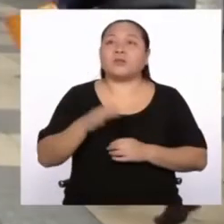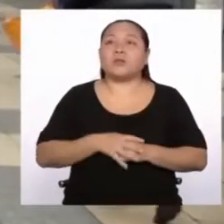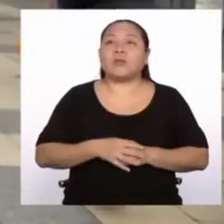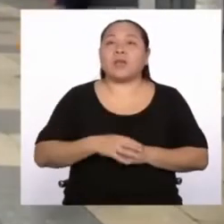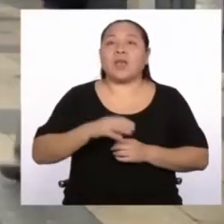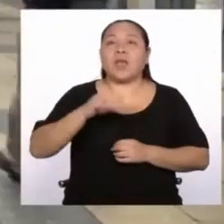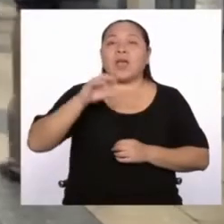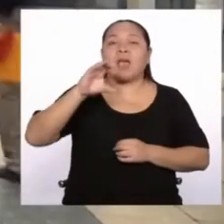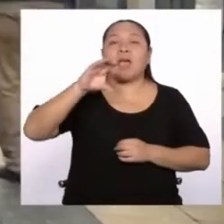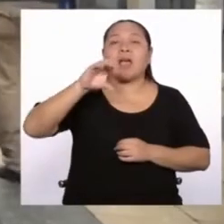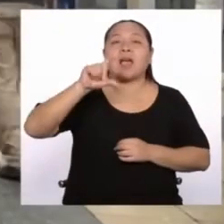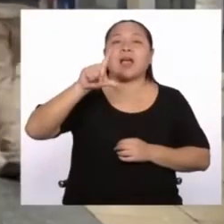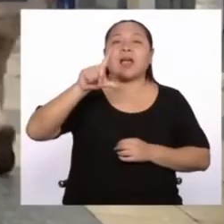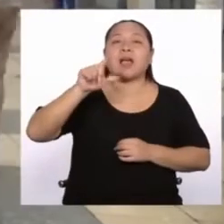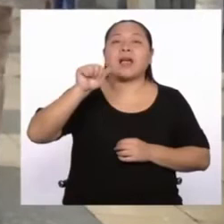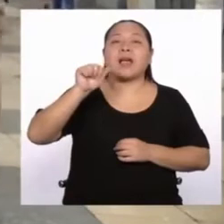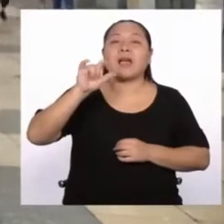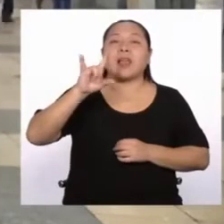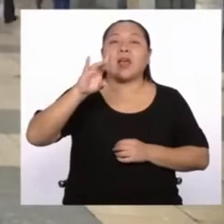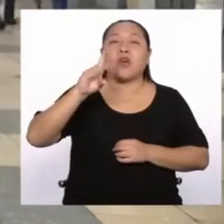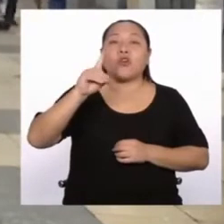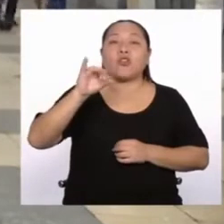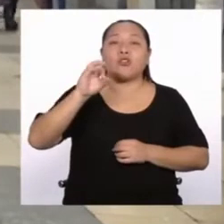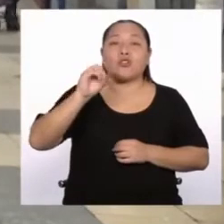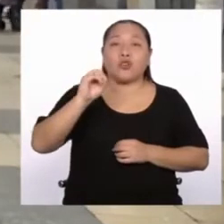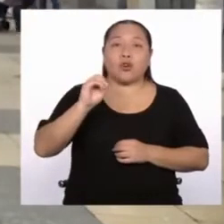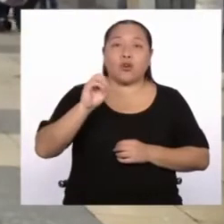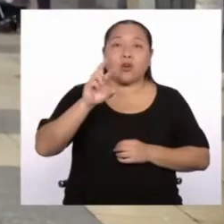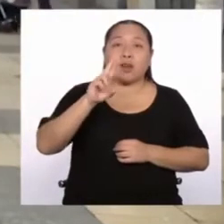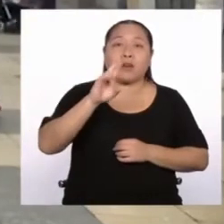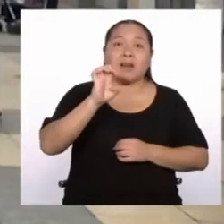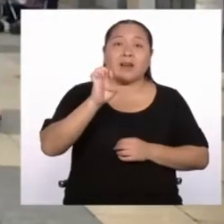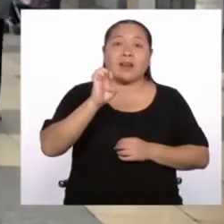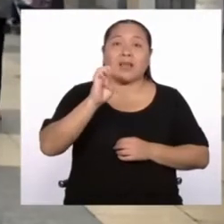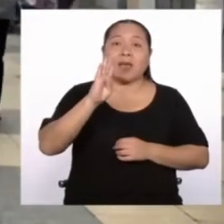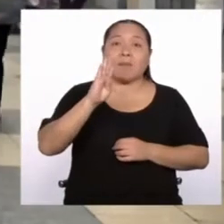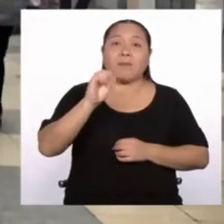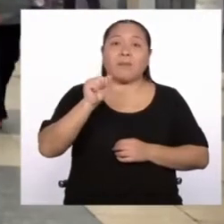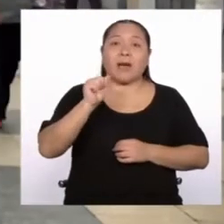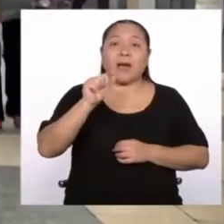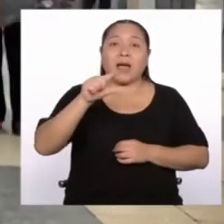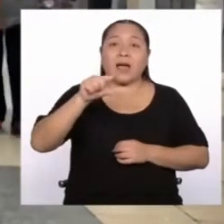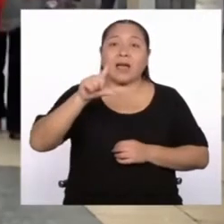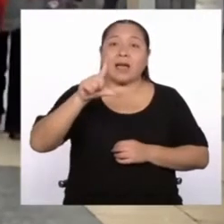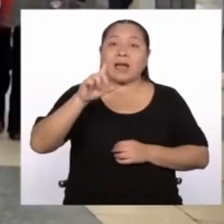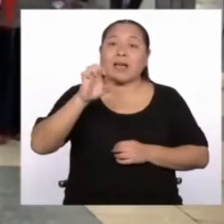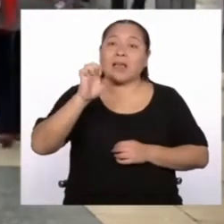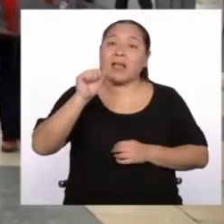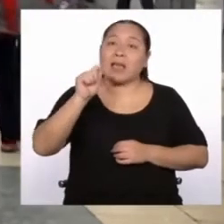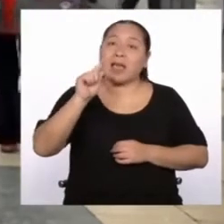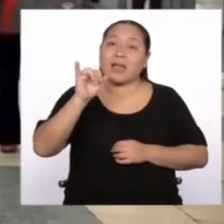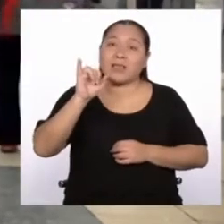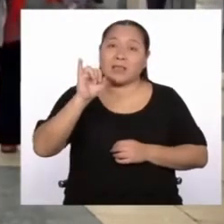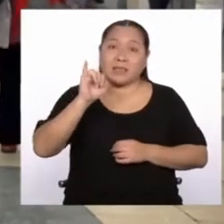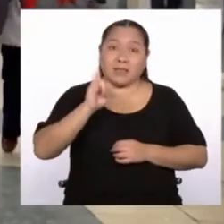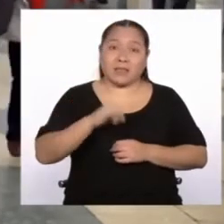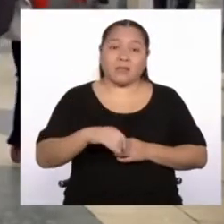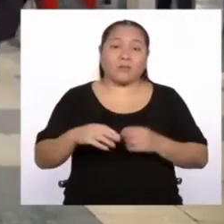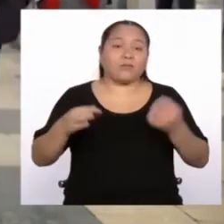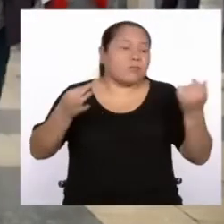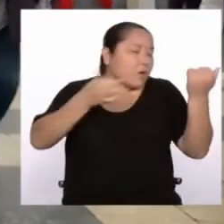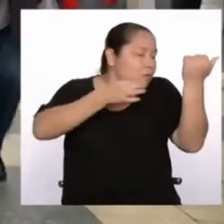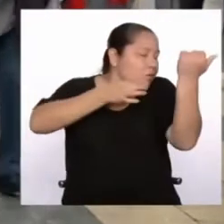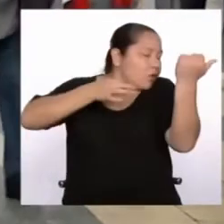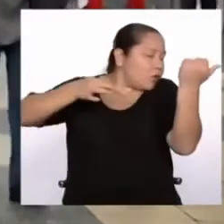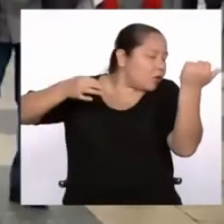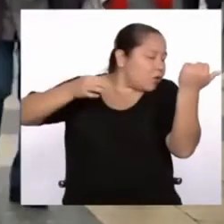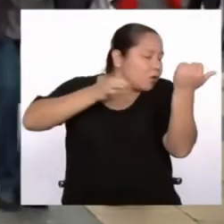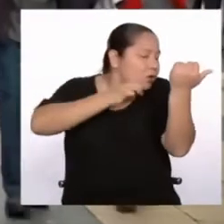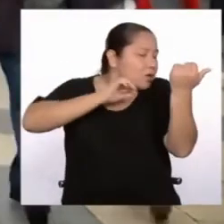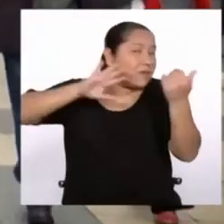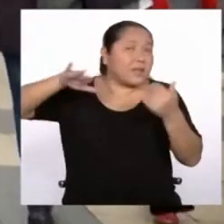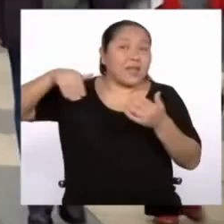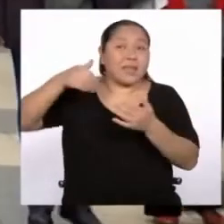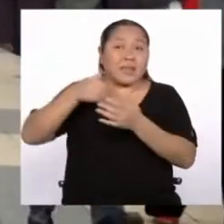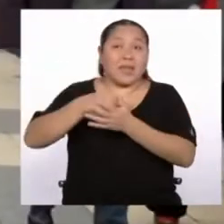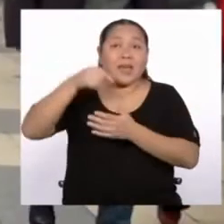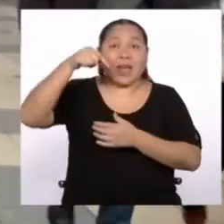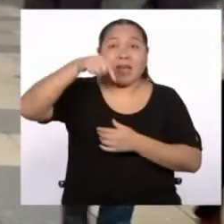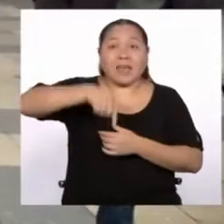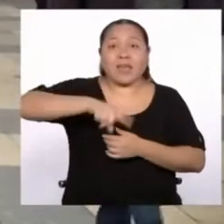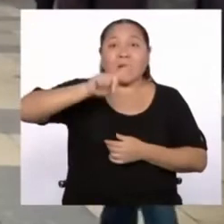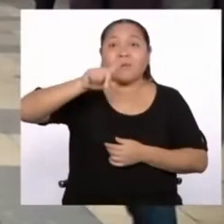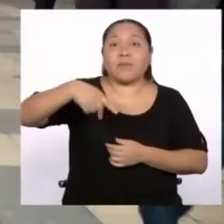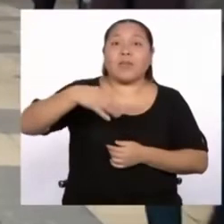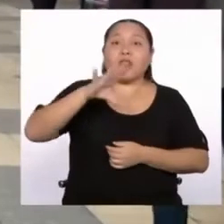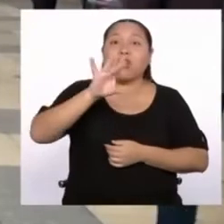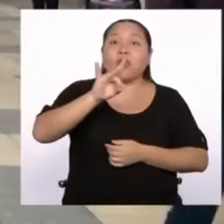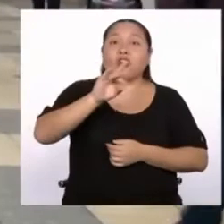Rebagliati, un italiano, violinista, director de orquesta, compositor, que llegó a nuestro país en el año 1863,